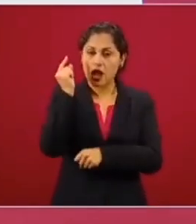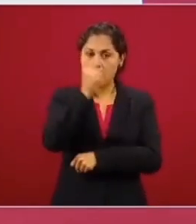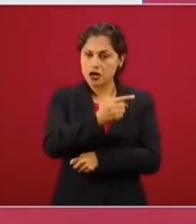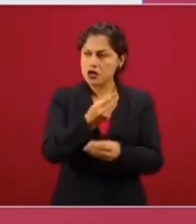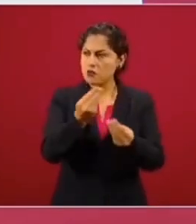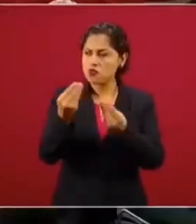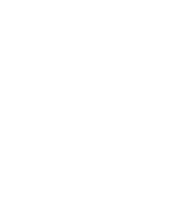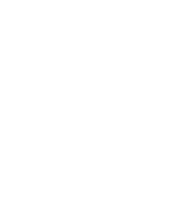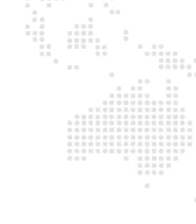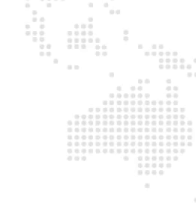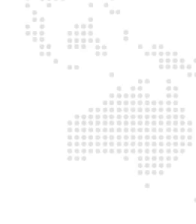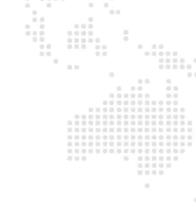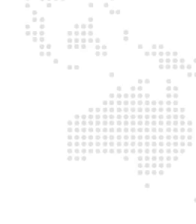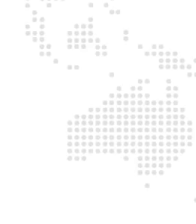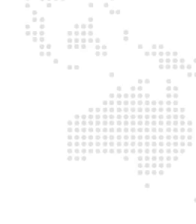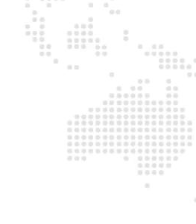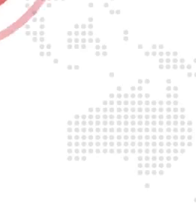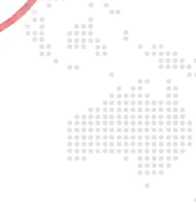Muchas gracias.